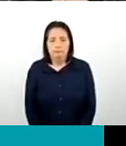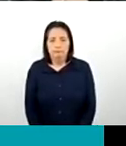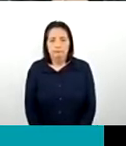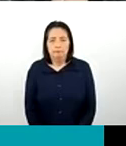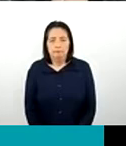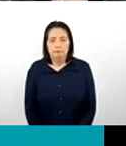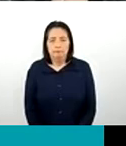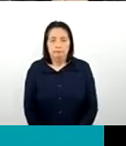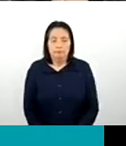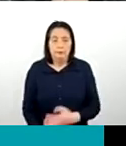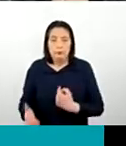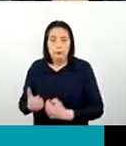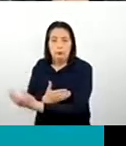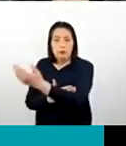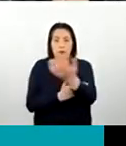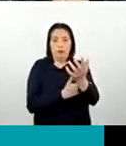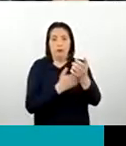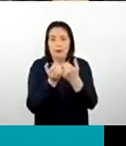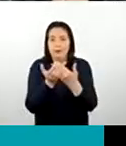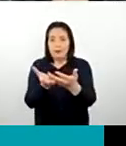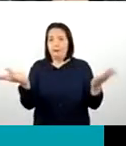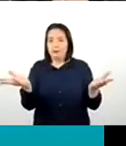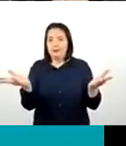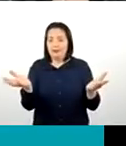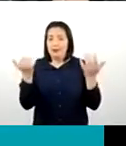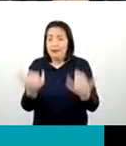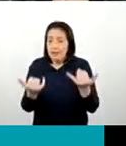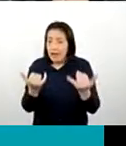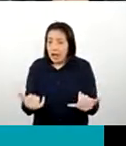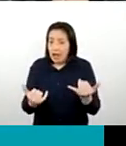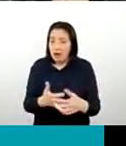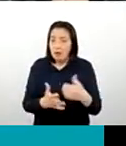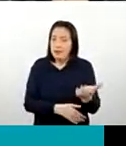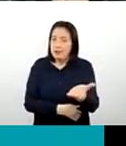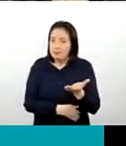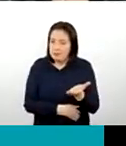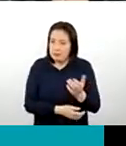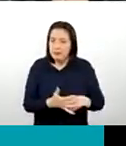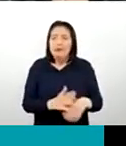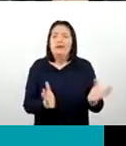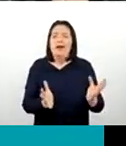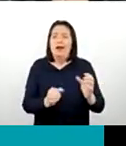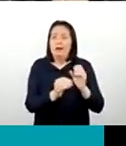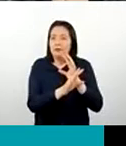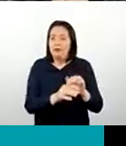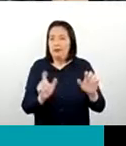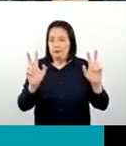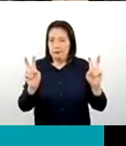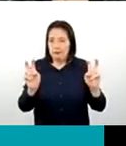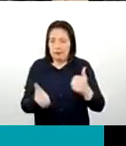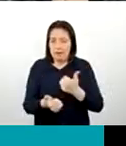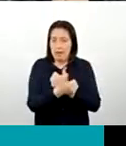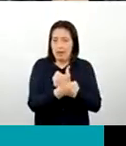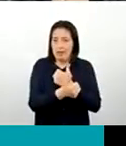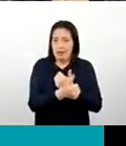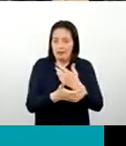Muy buenos días tengan todos ustedes. En esta oportunidad les damos la bienvenida al webinar Ayacucho, morada del